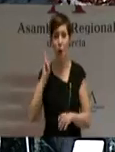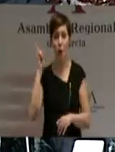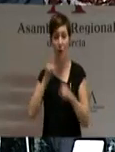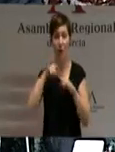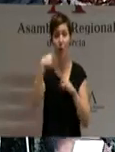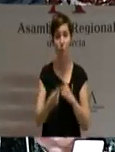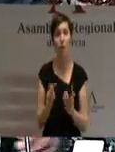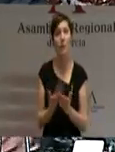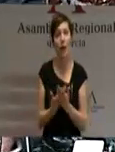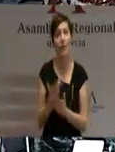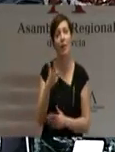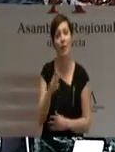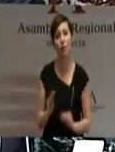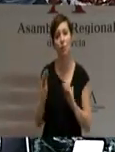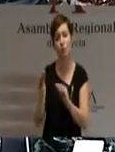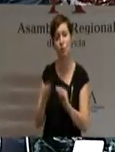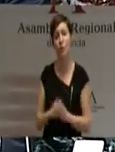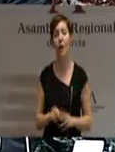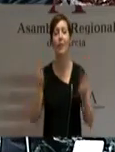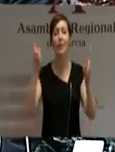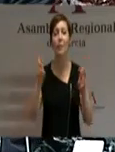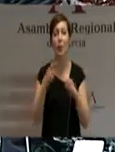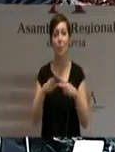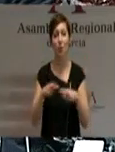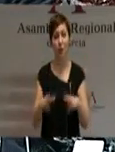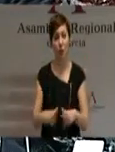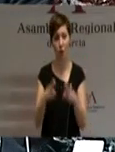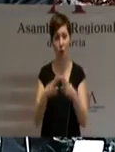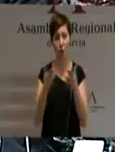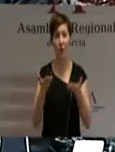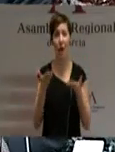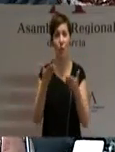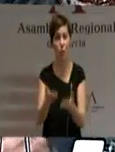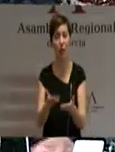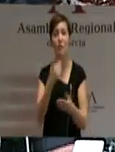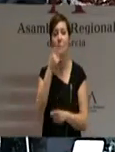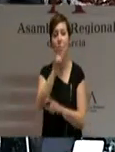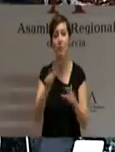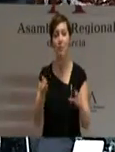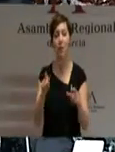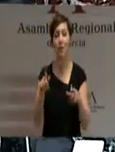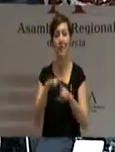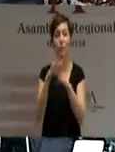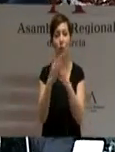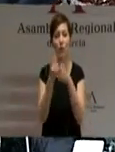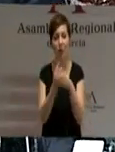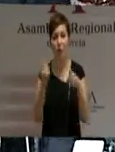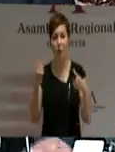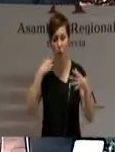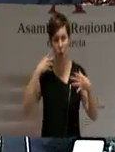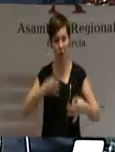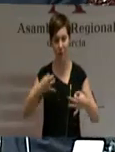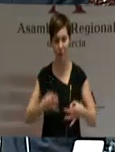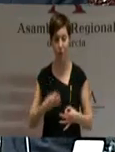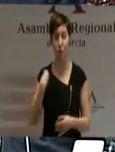Hablar de políticas sociales supone también abordar las ayudas necesarias a quienes están en situación de exclusión. personas a las que